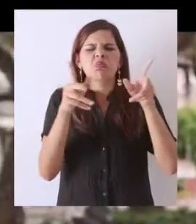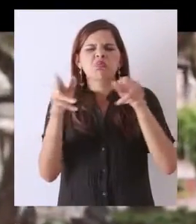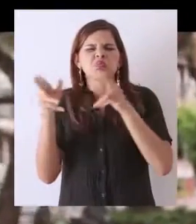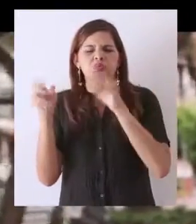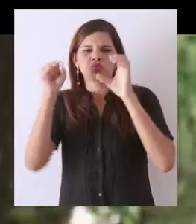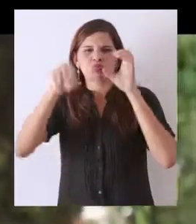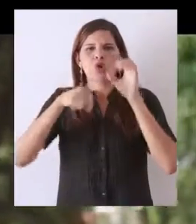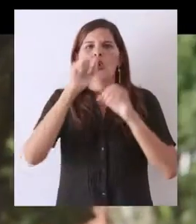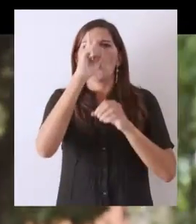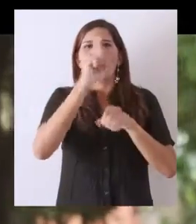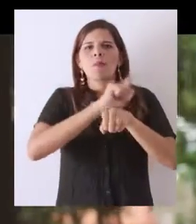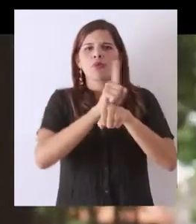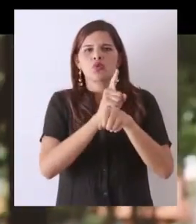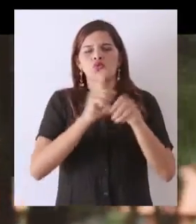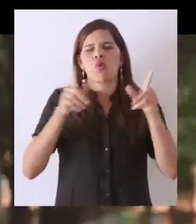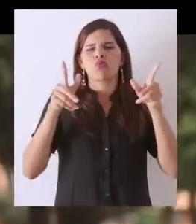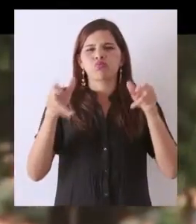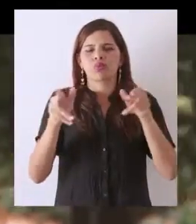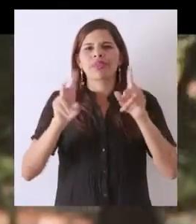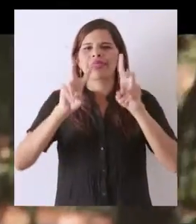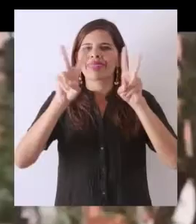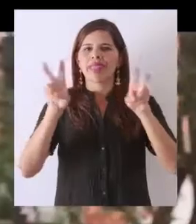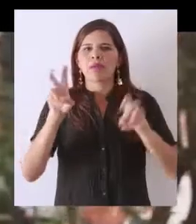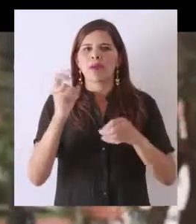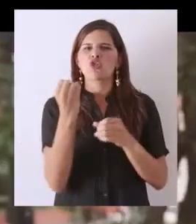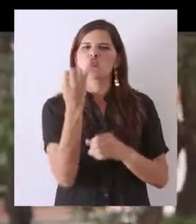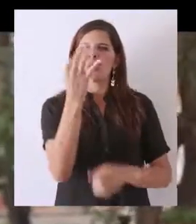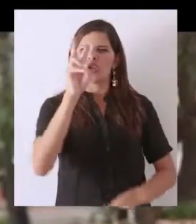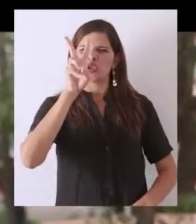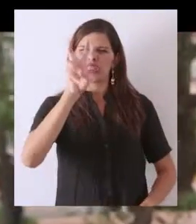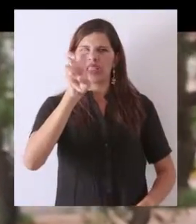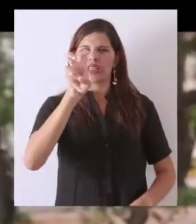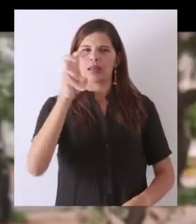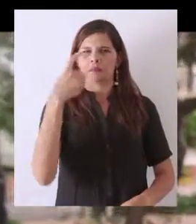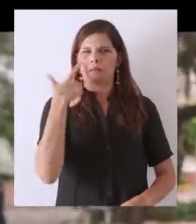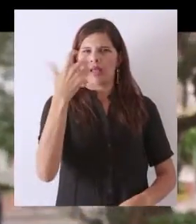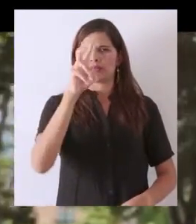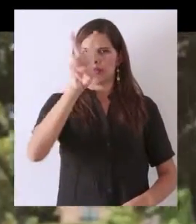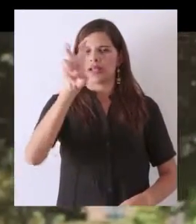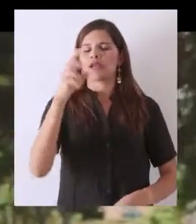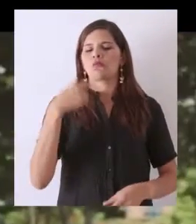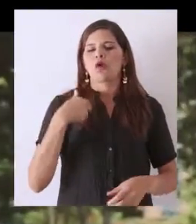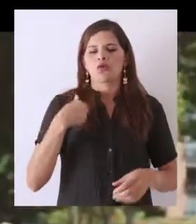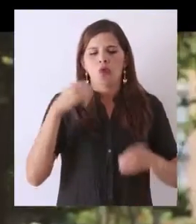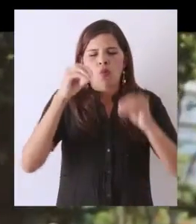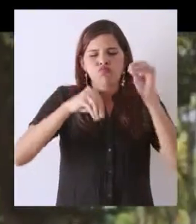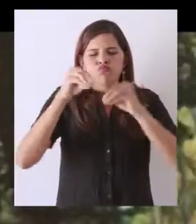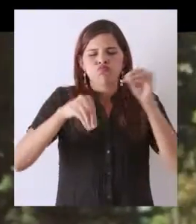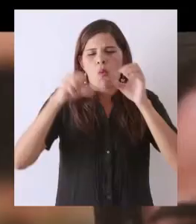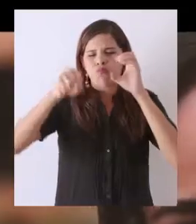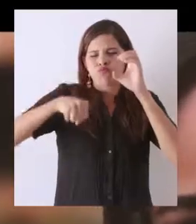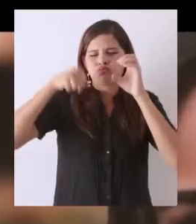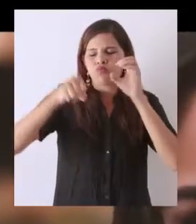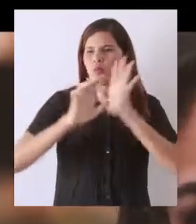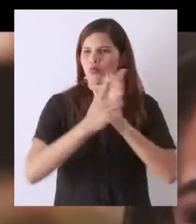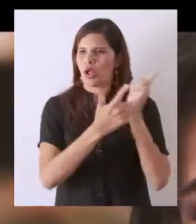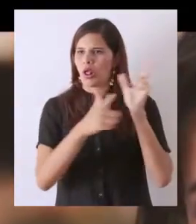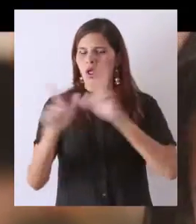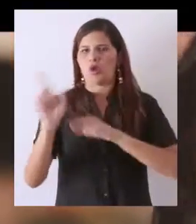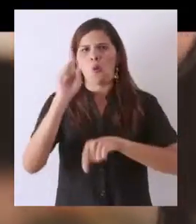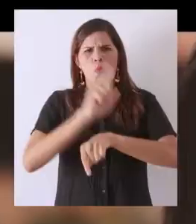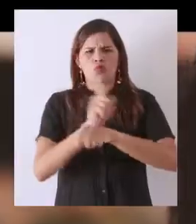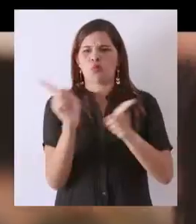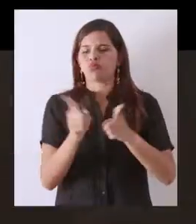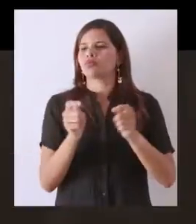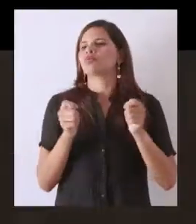consistía en realizar un cortometraje de un minuto en el cual resultáramos el número 7 y ese fue digamos como el